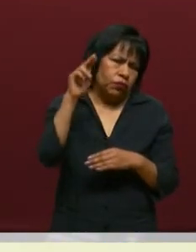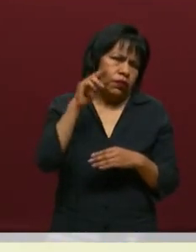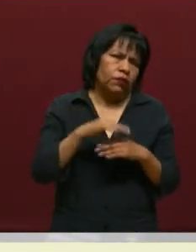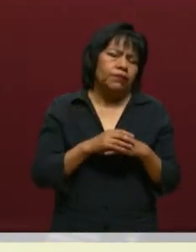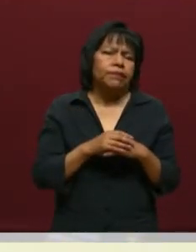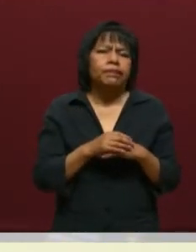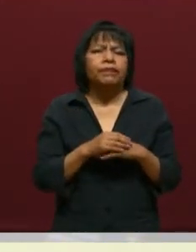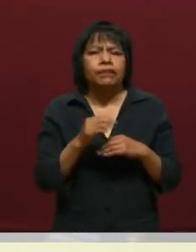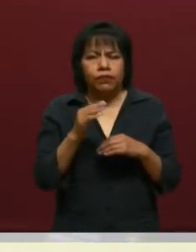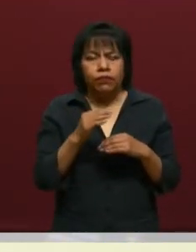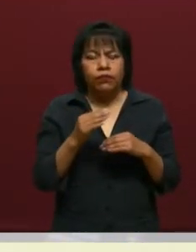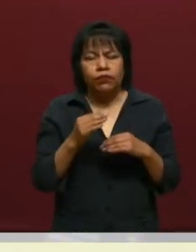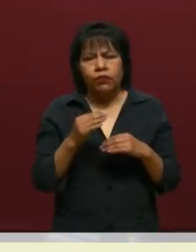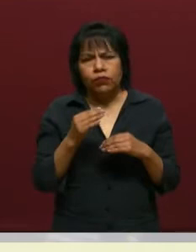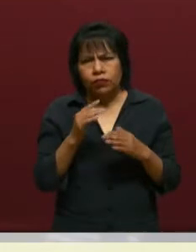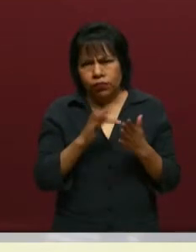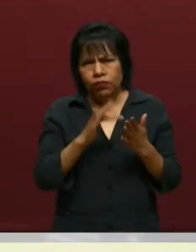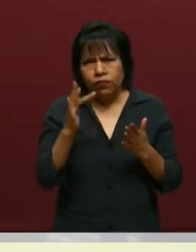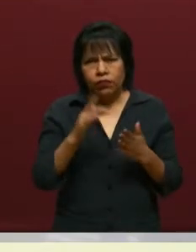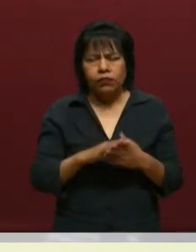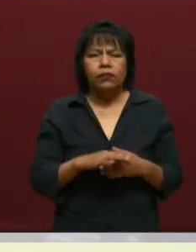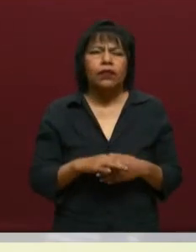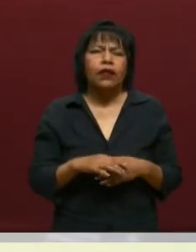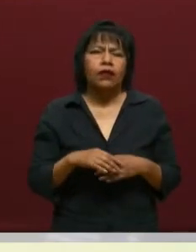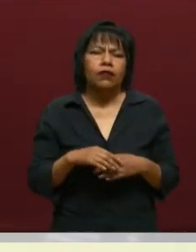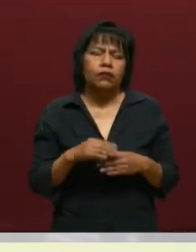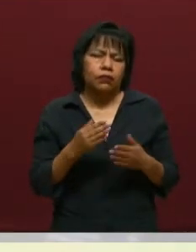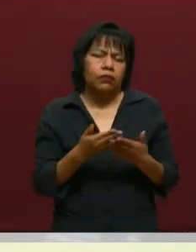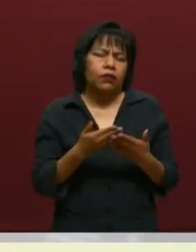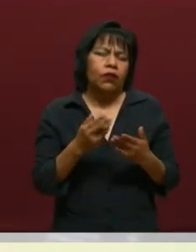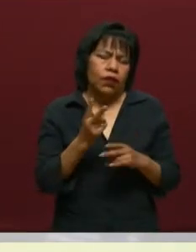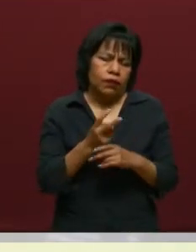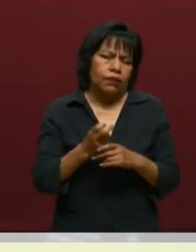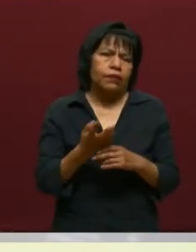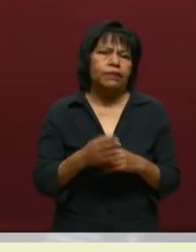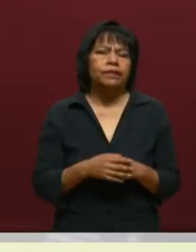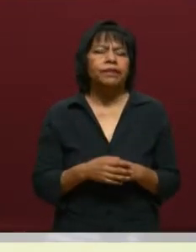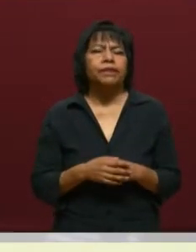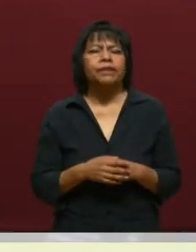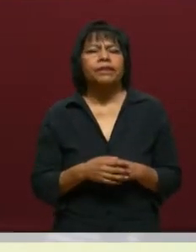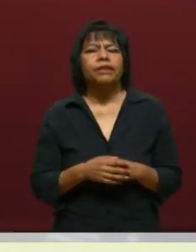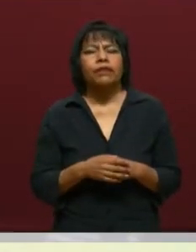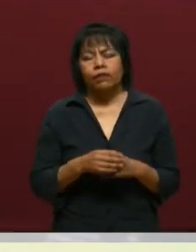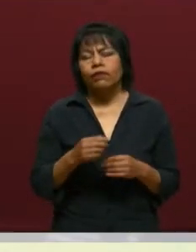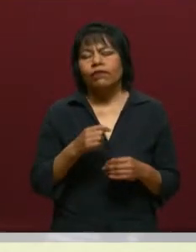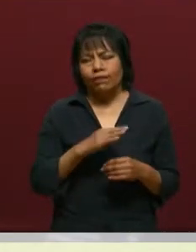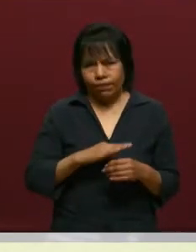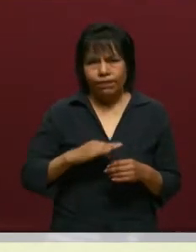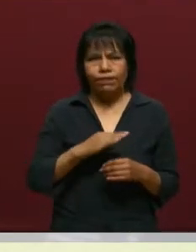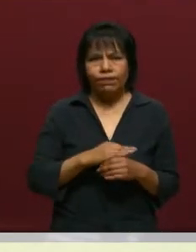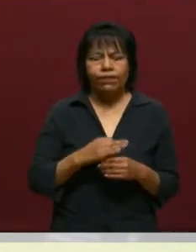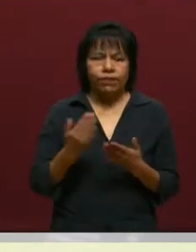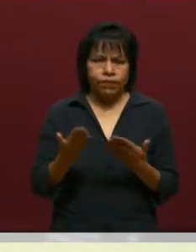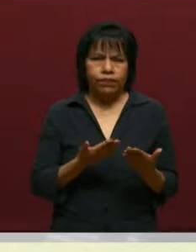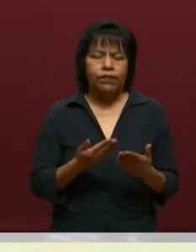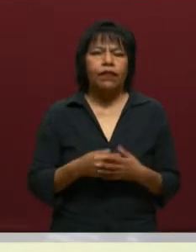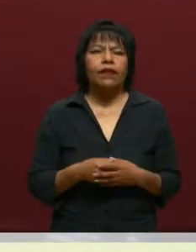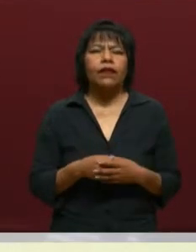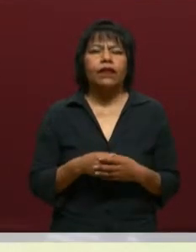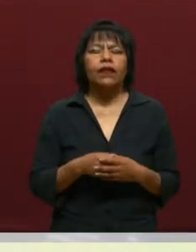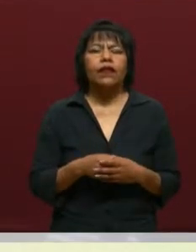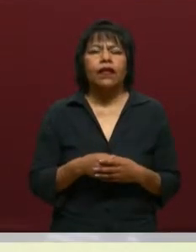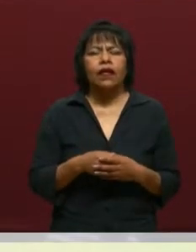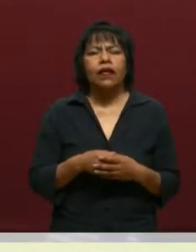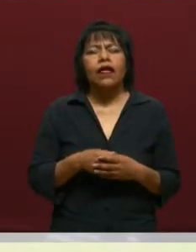agradecidos contigo por este espacio que nos brindas el día de hoy. Al contrario, muy felices de contar con su presencia y también con el